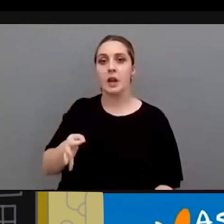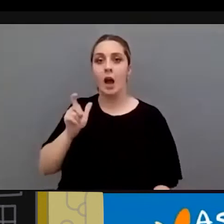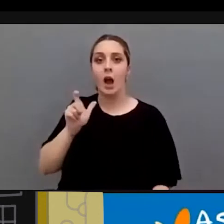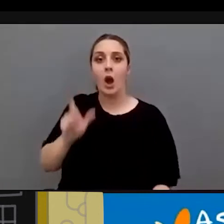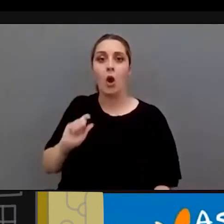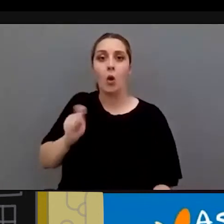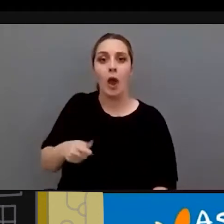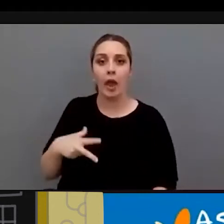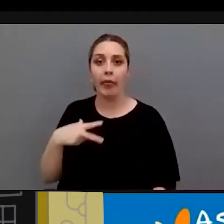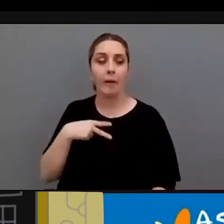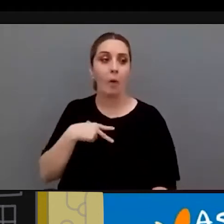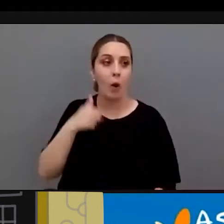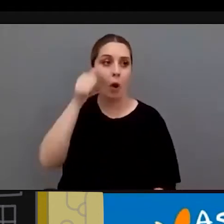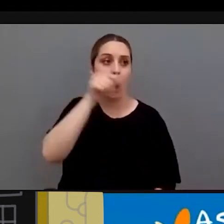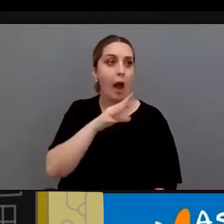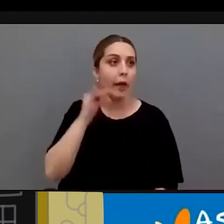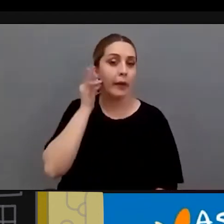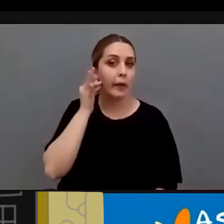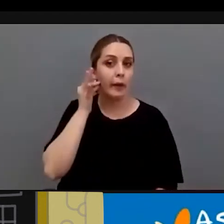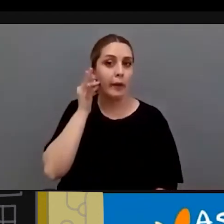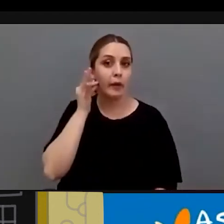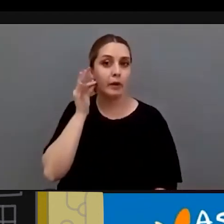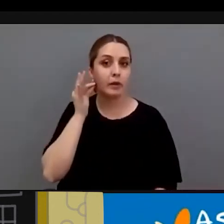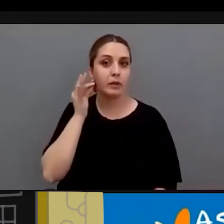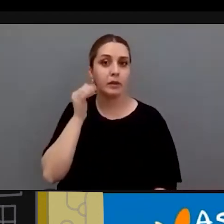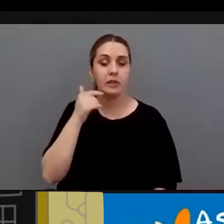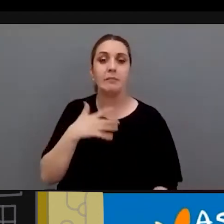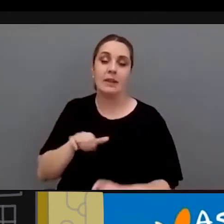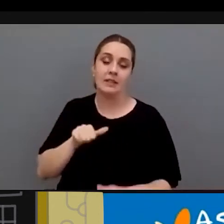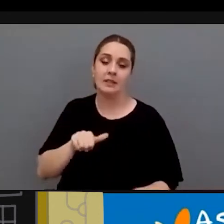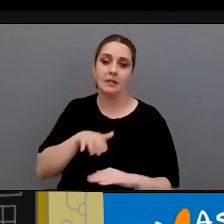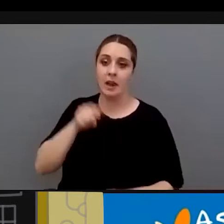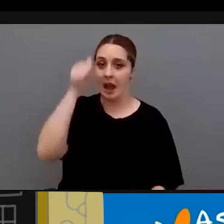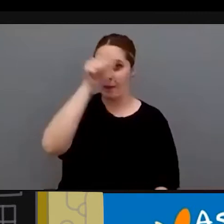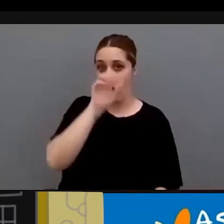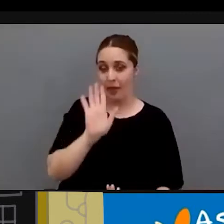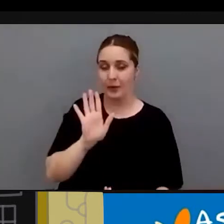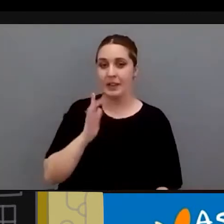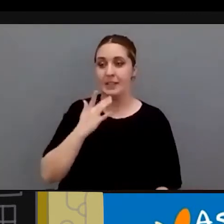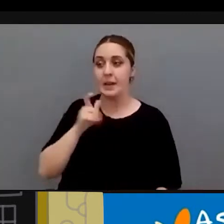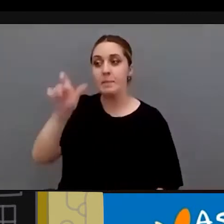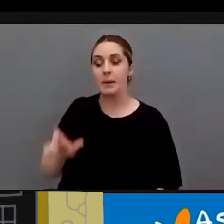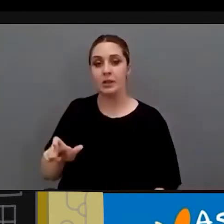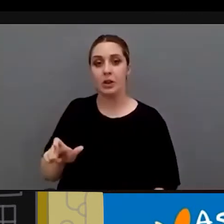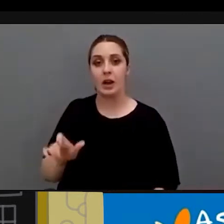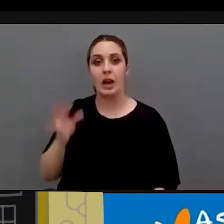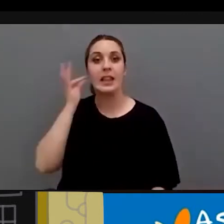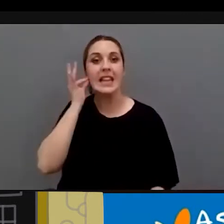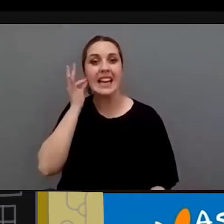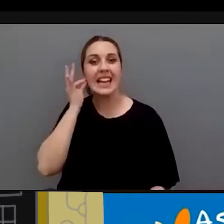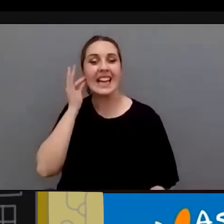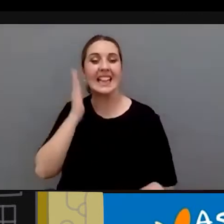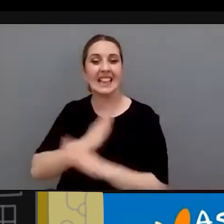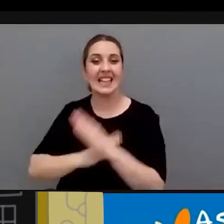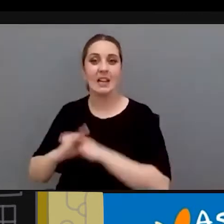abogado la abogada sobre todo abogados de la la persona de la mujer con discapacidad de